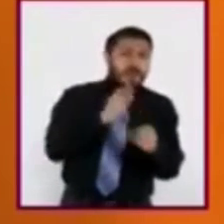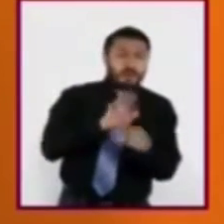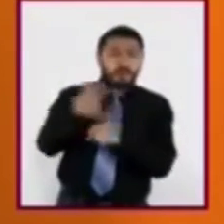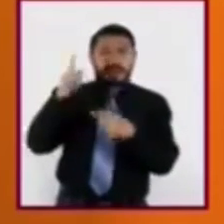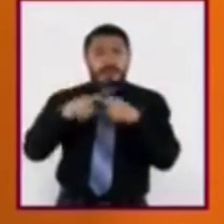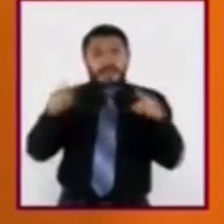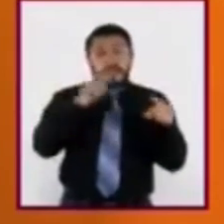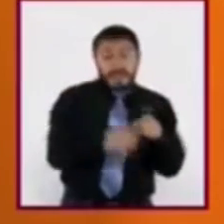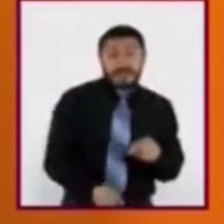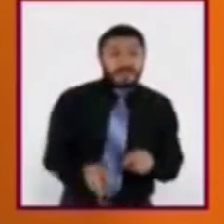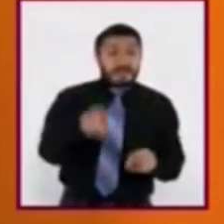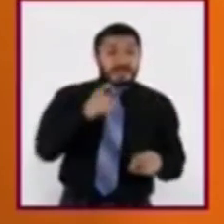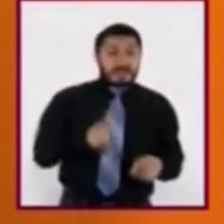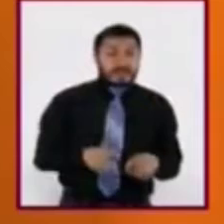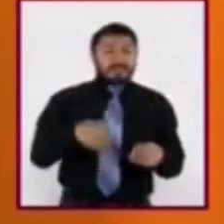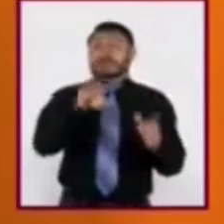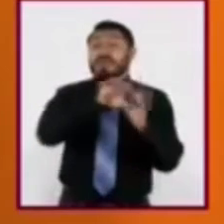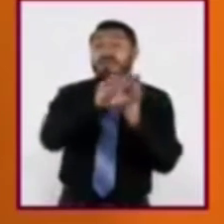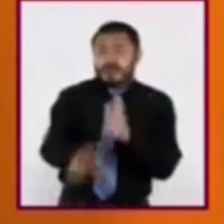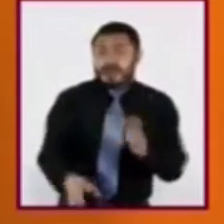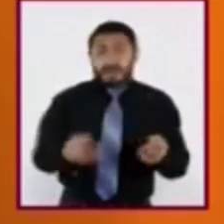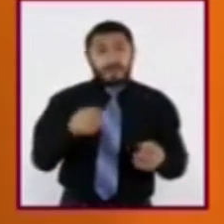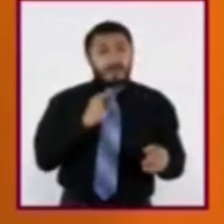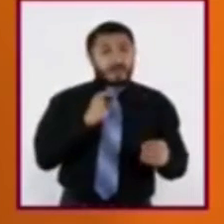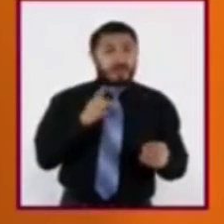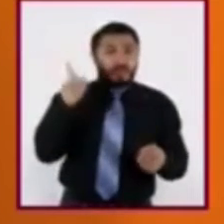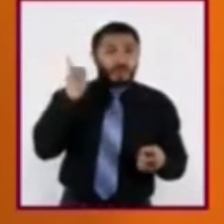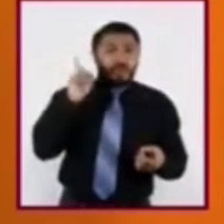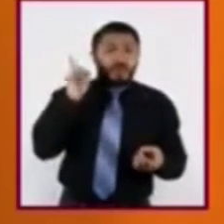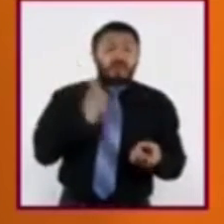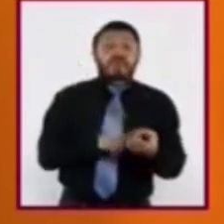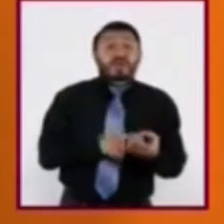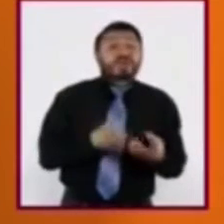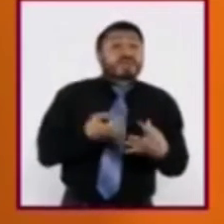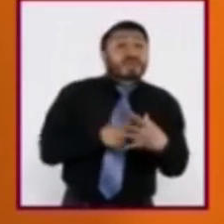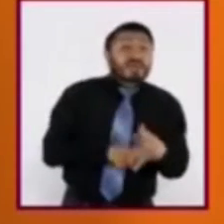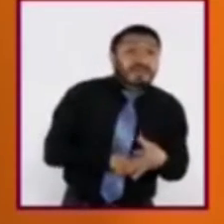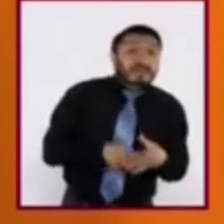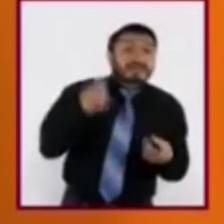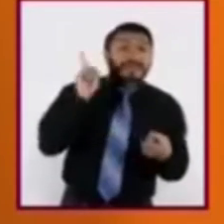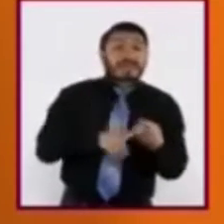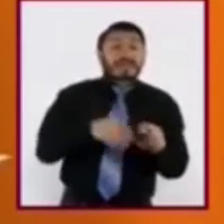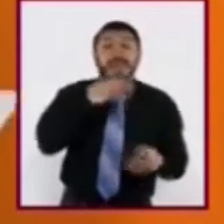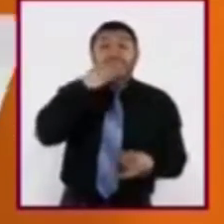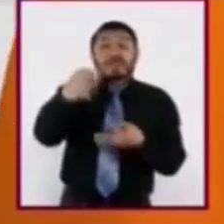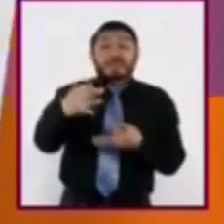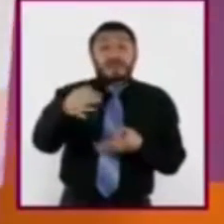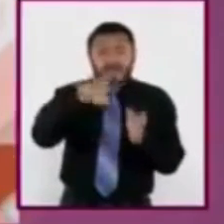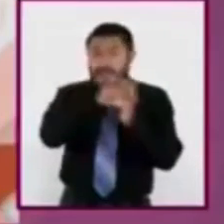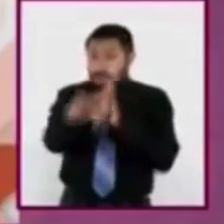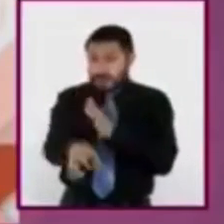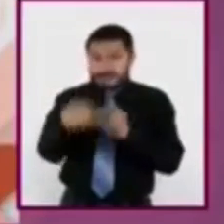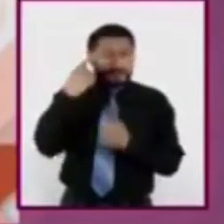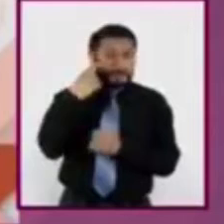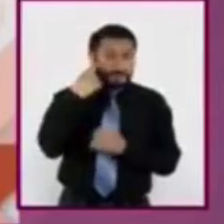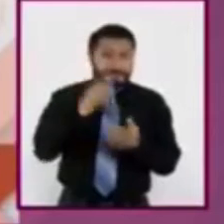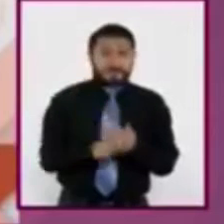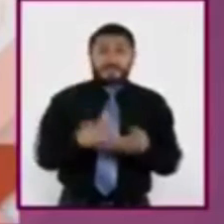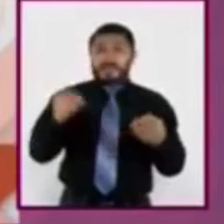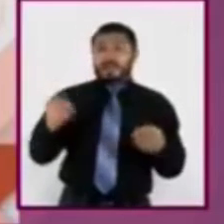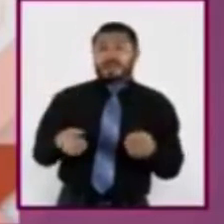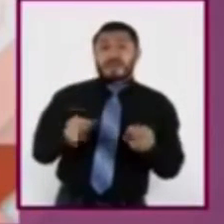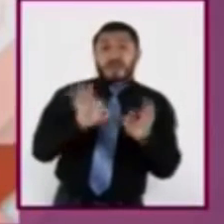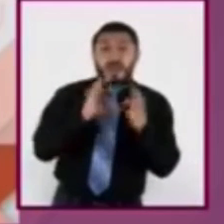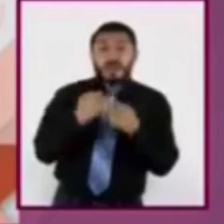de la fuente de información, es decir, su origen o quién la emite. Te pondré un ejemplo. Una fuente de información